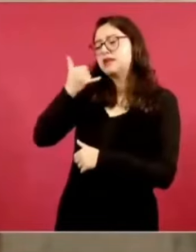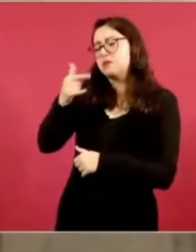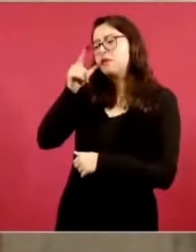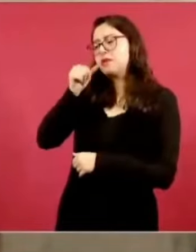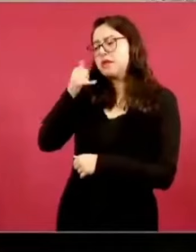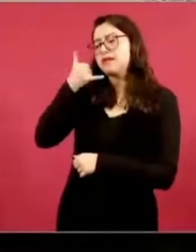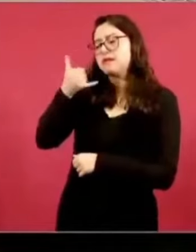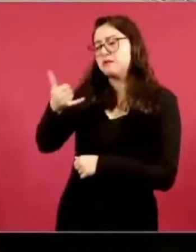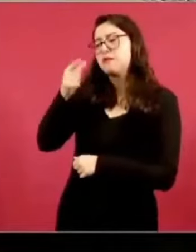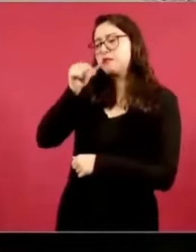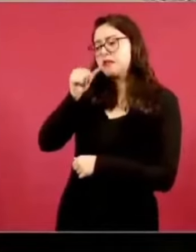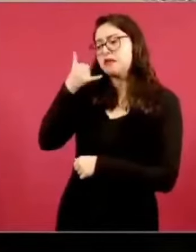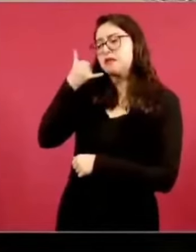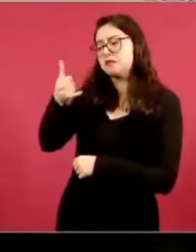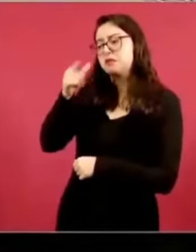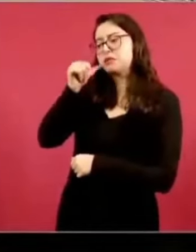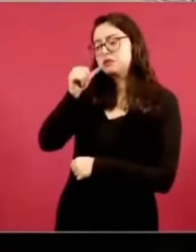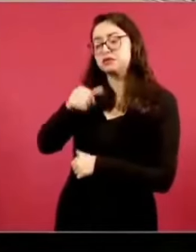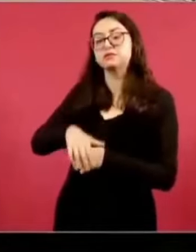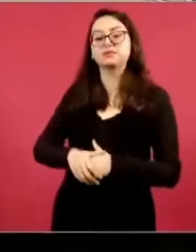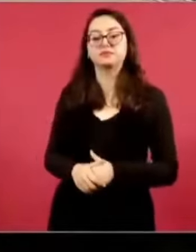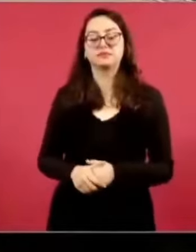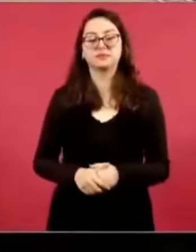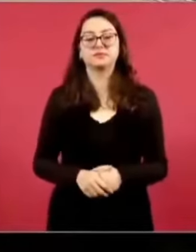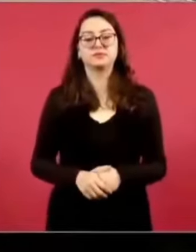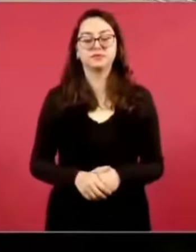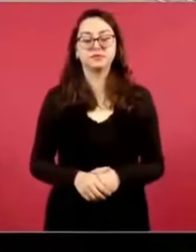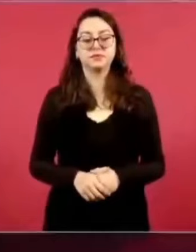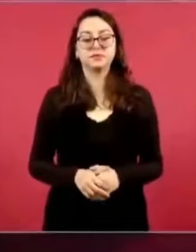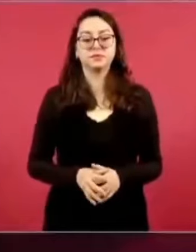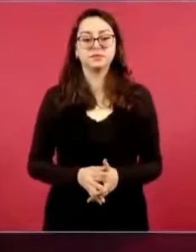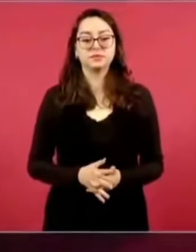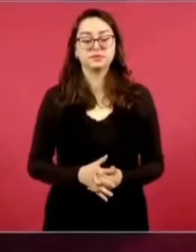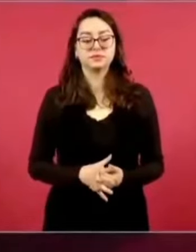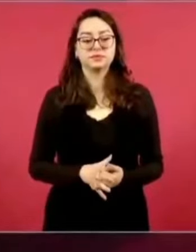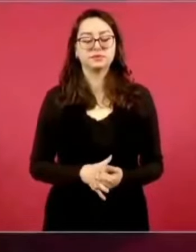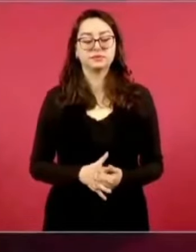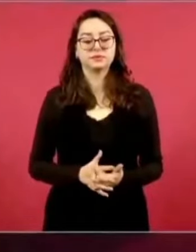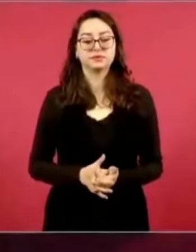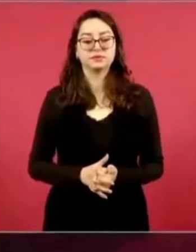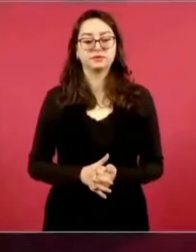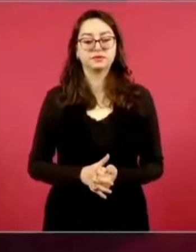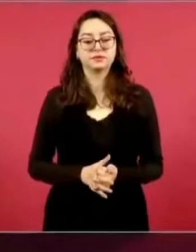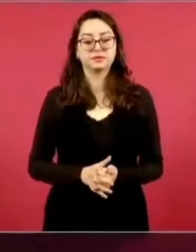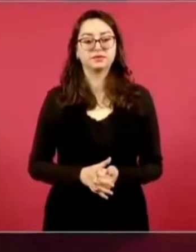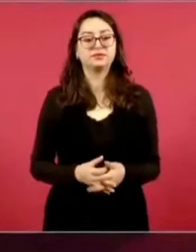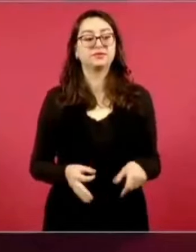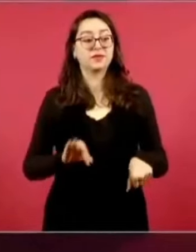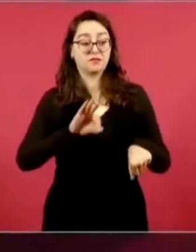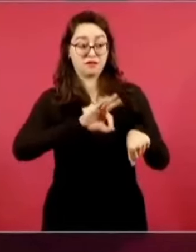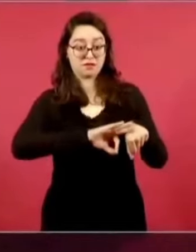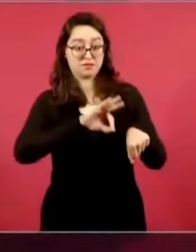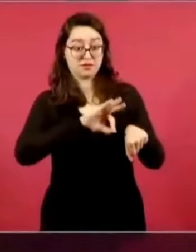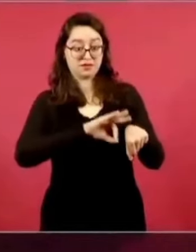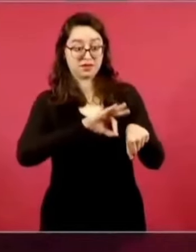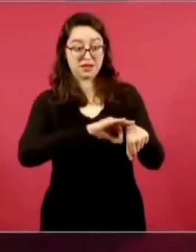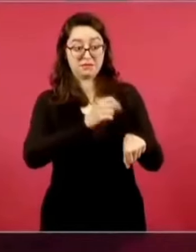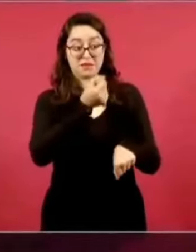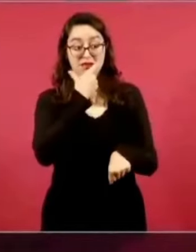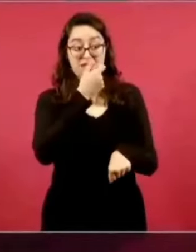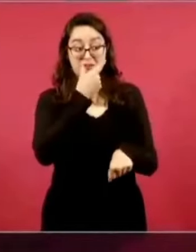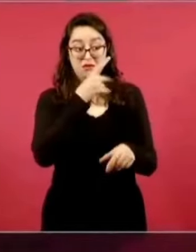situación. En la megafarmacia hay todos los medicamentos.